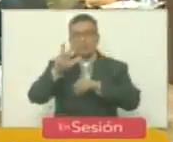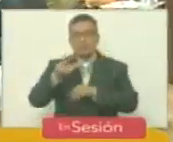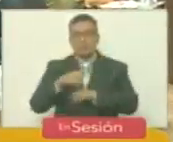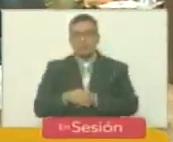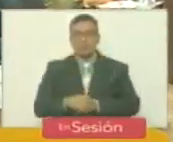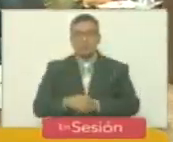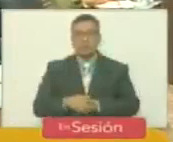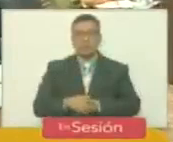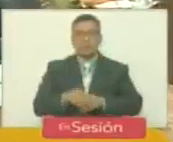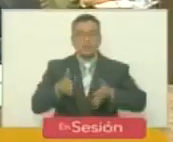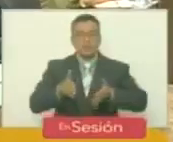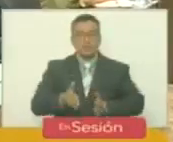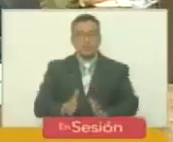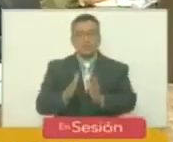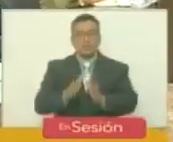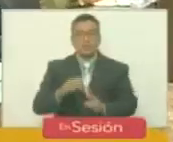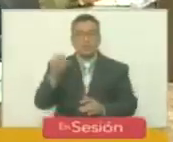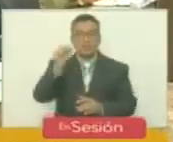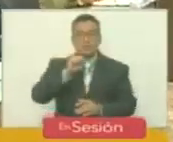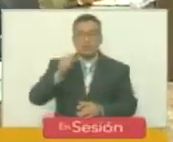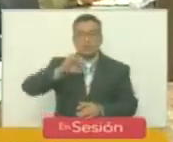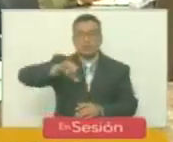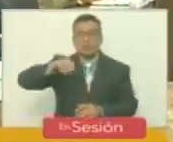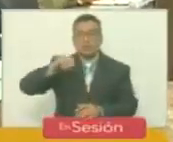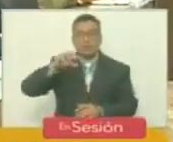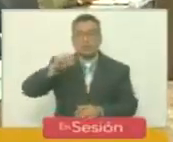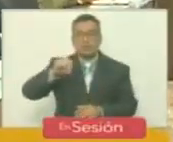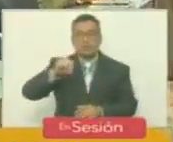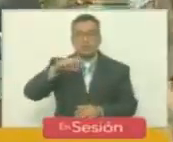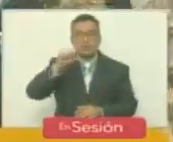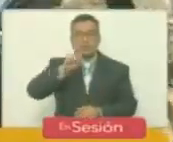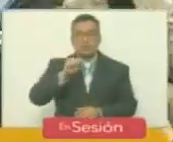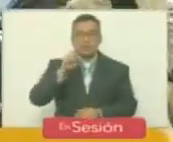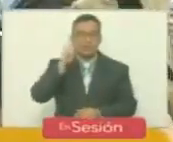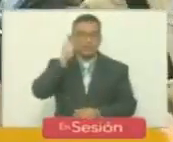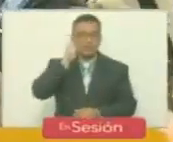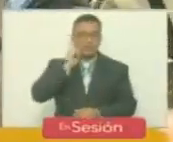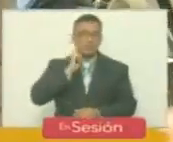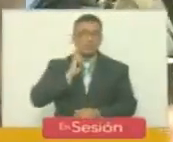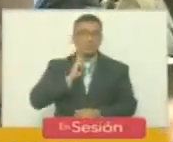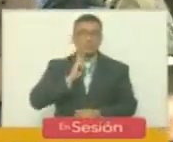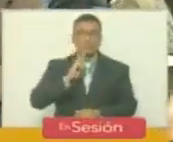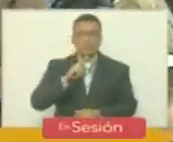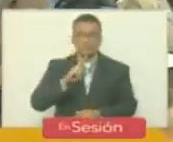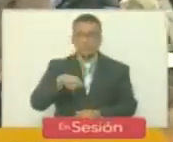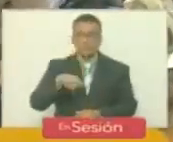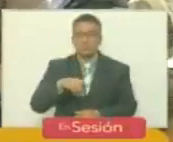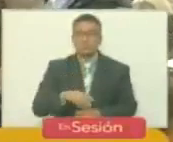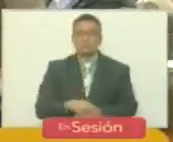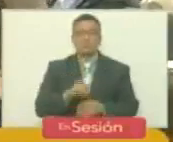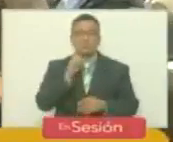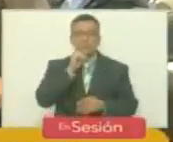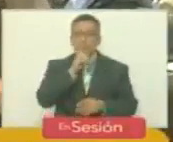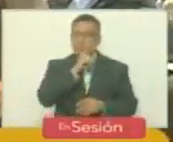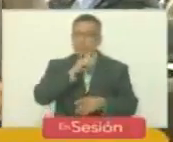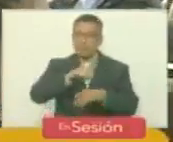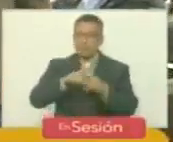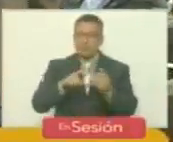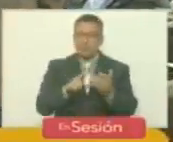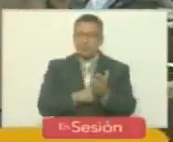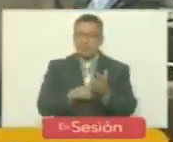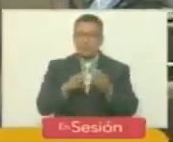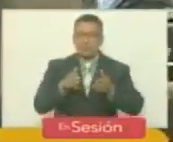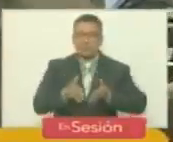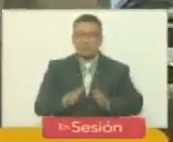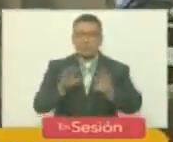nace Simón José Antonio de la Santísima Trinidad Bolívar Palacio Pontes y Blanco bajo el